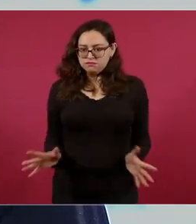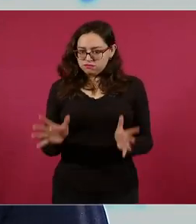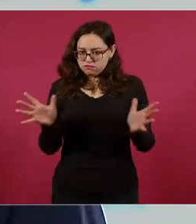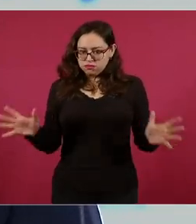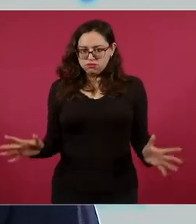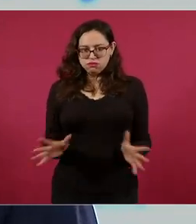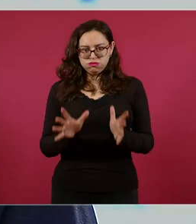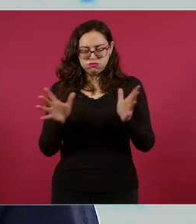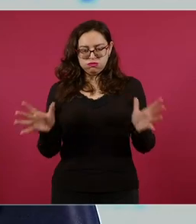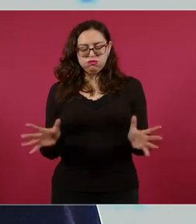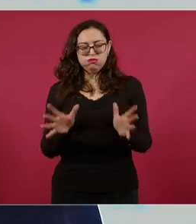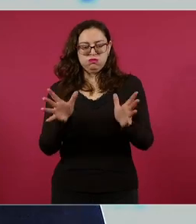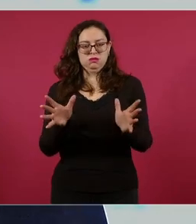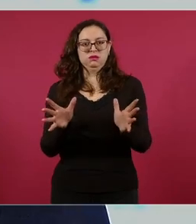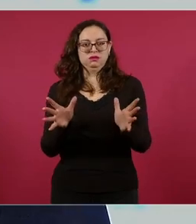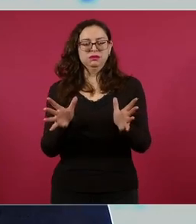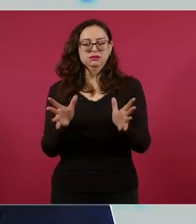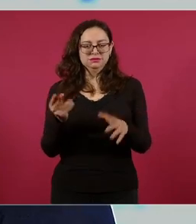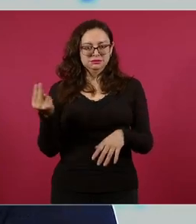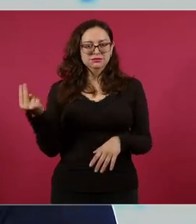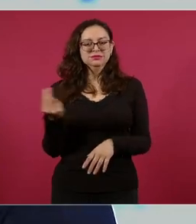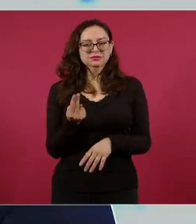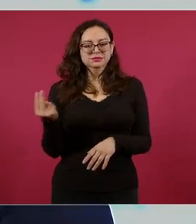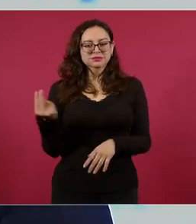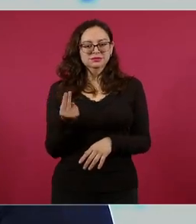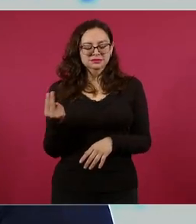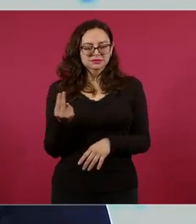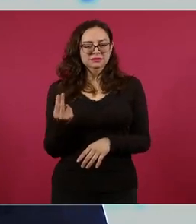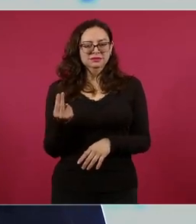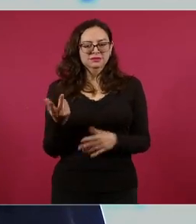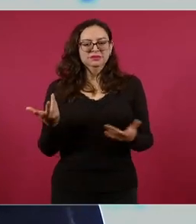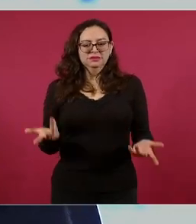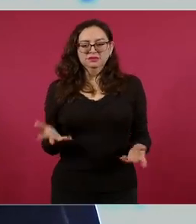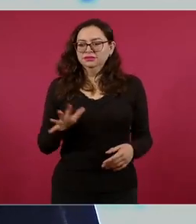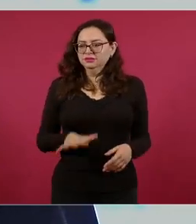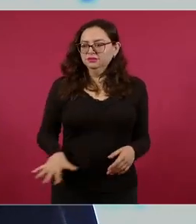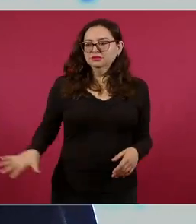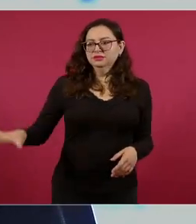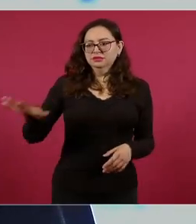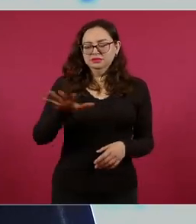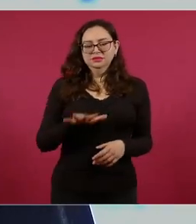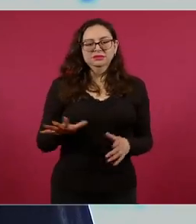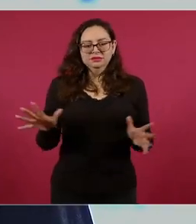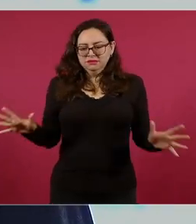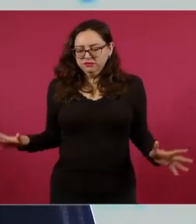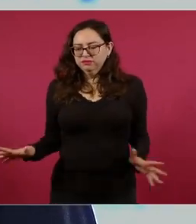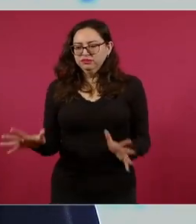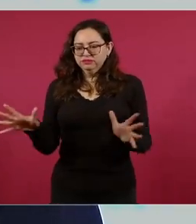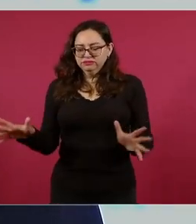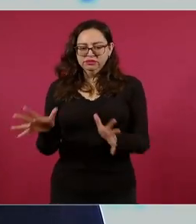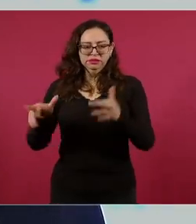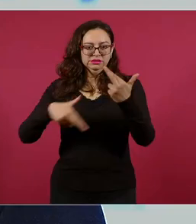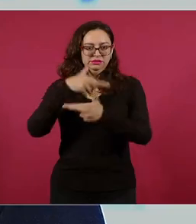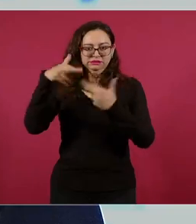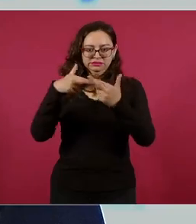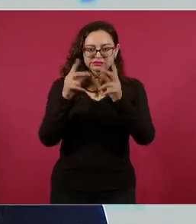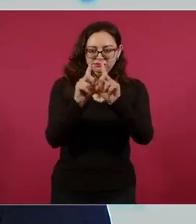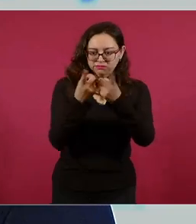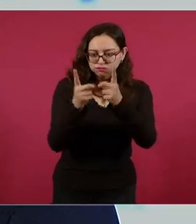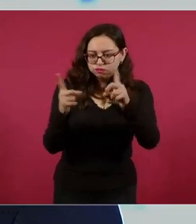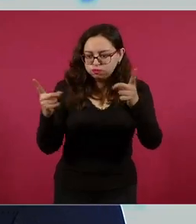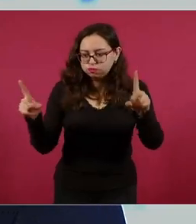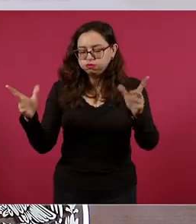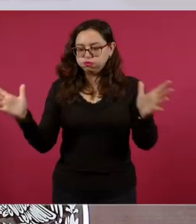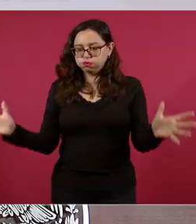la demanda, sino también impulsar el desarrollo regional, porque el desarrollo